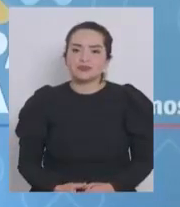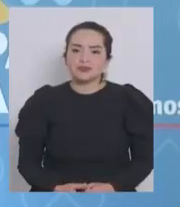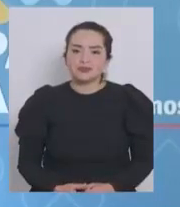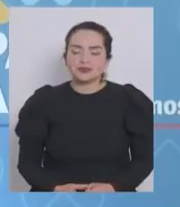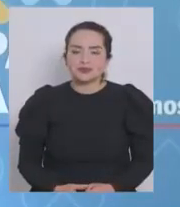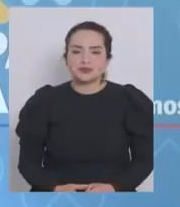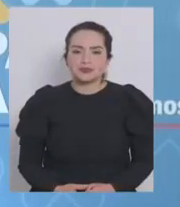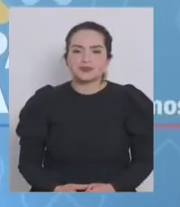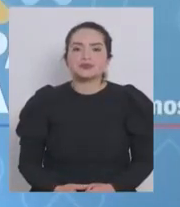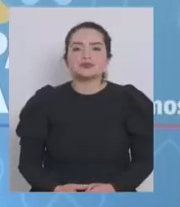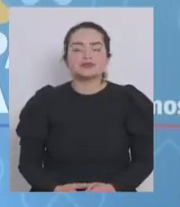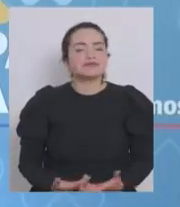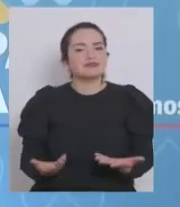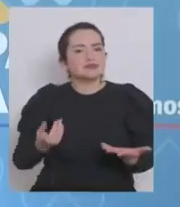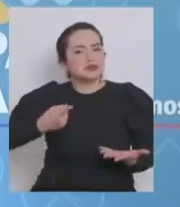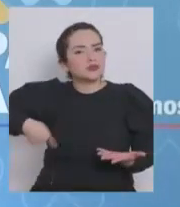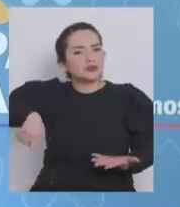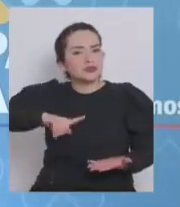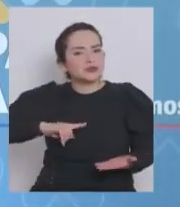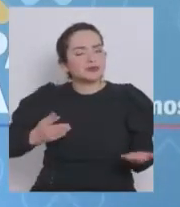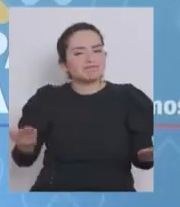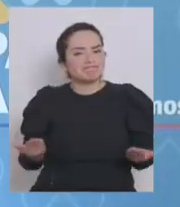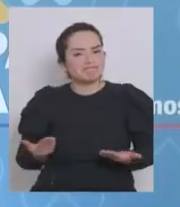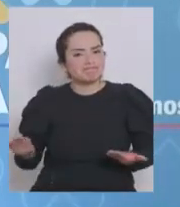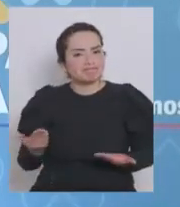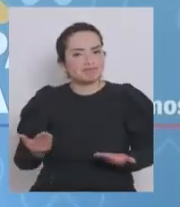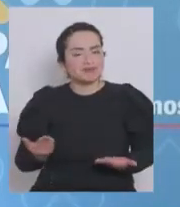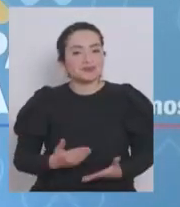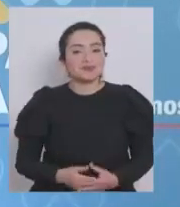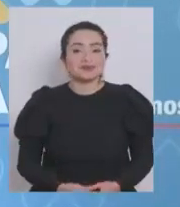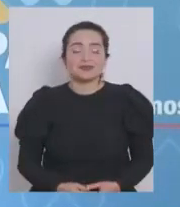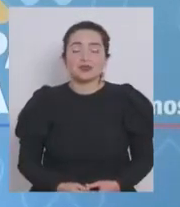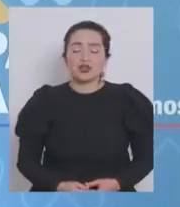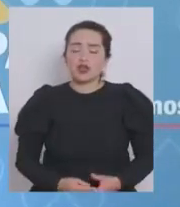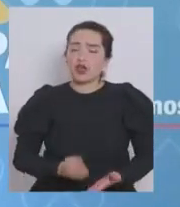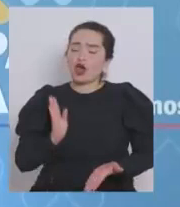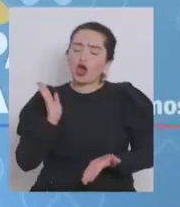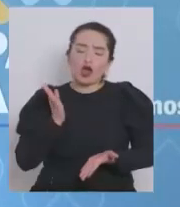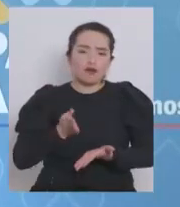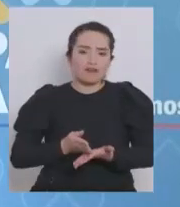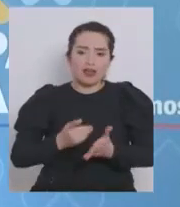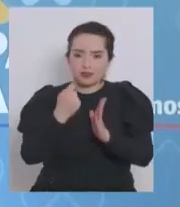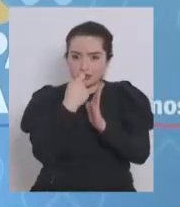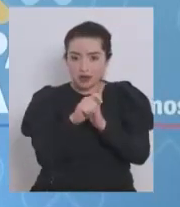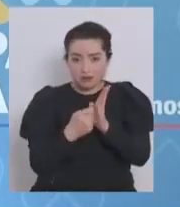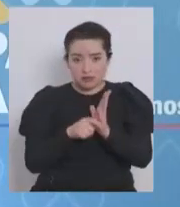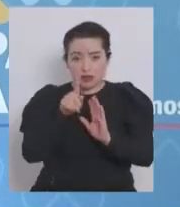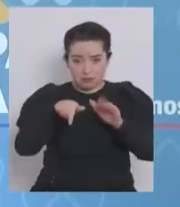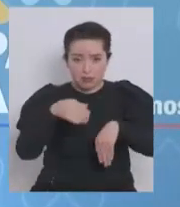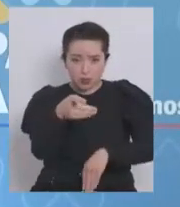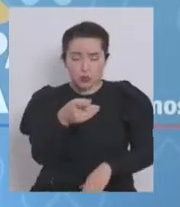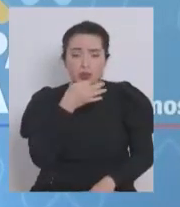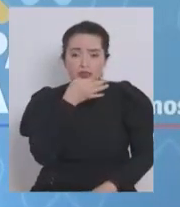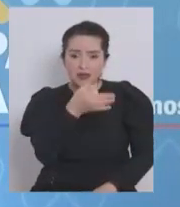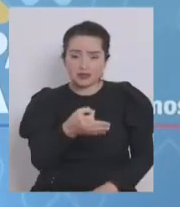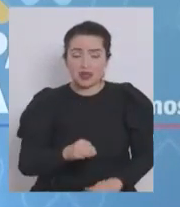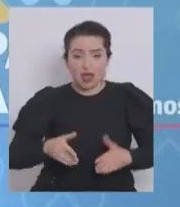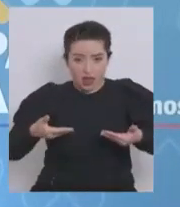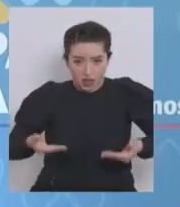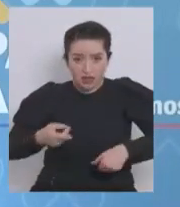nos tomamos, digamos, la obligación de revisar lo que usted dice. En este momento